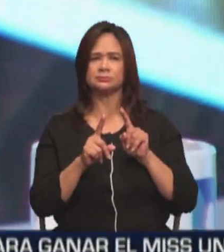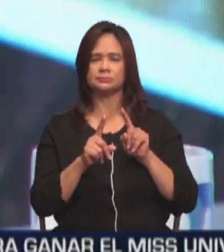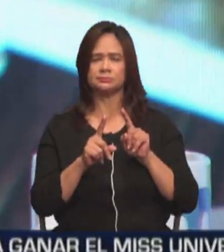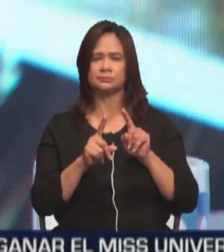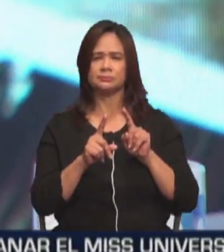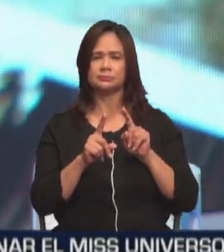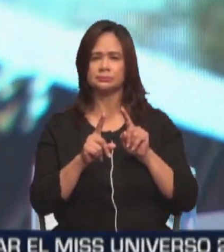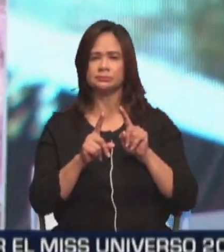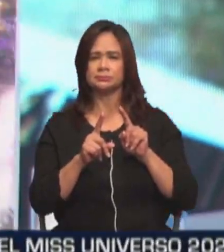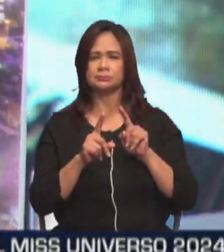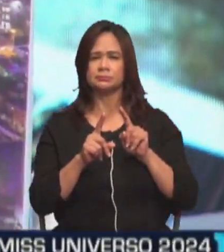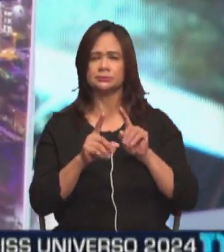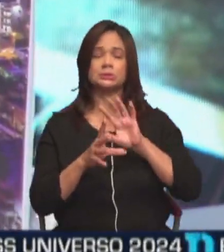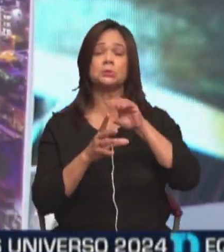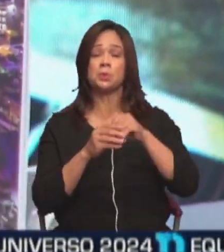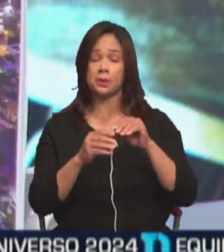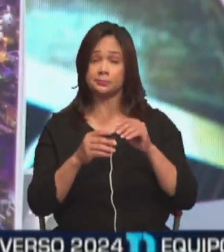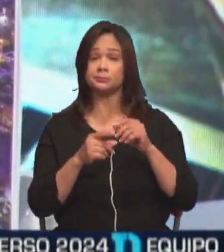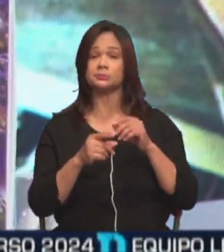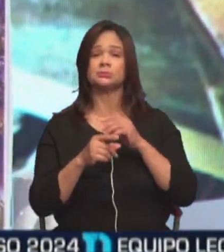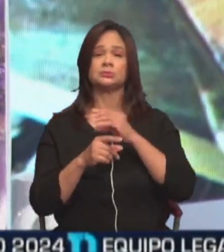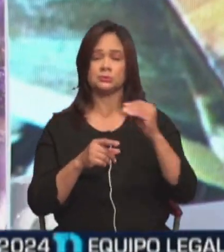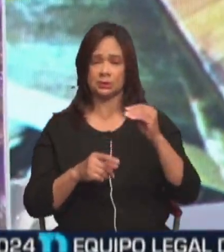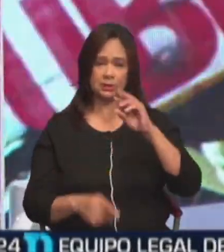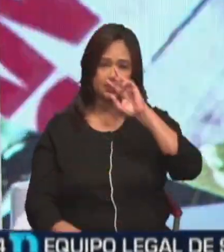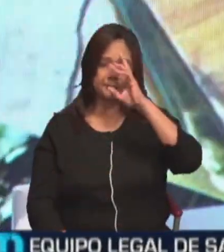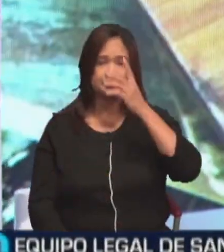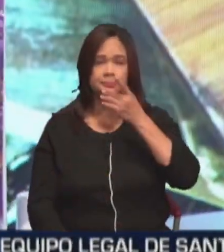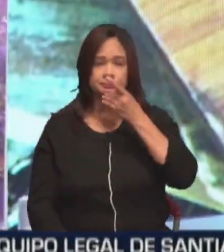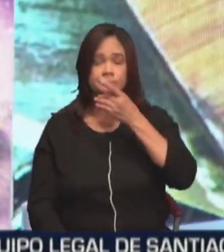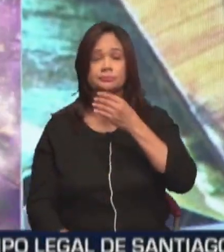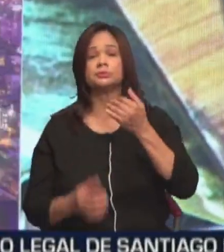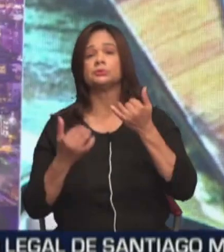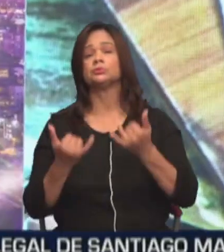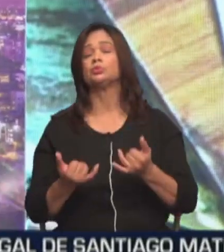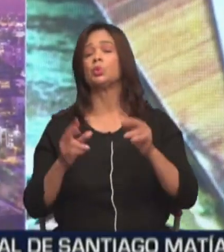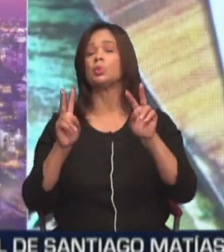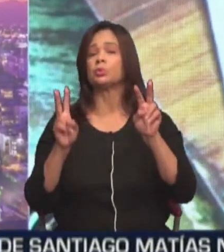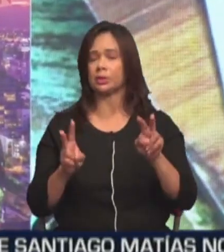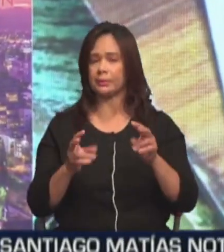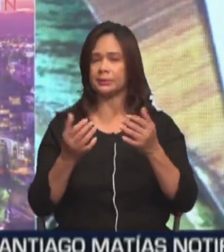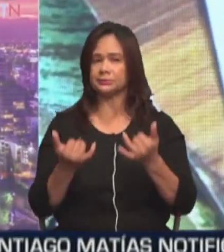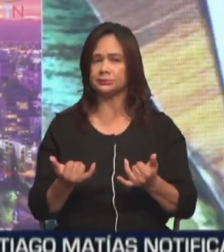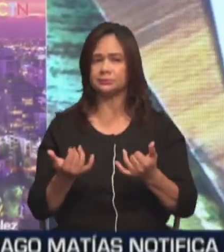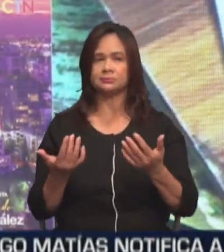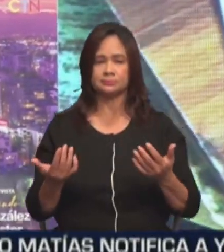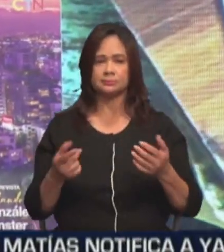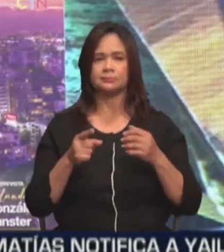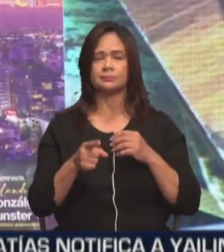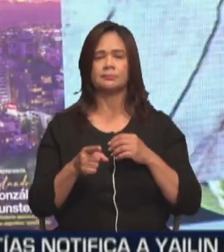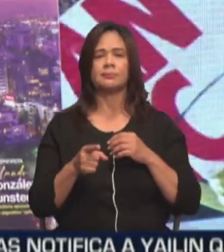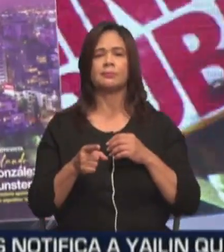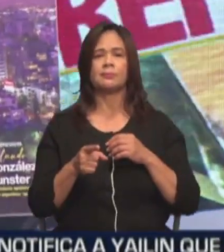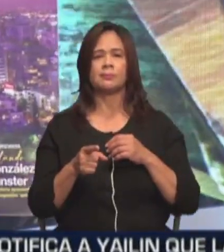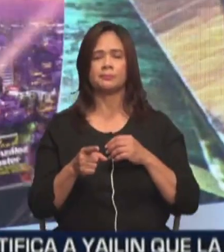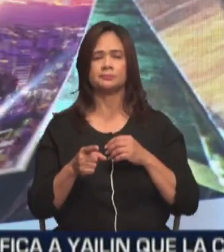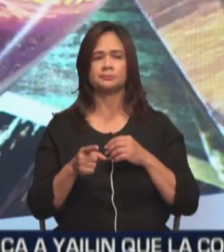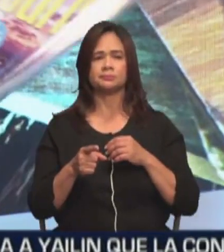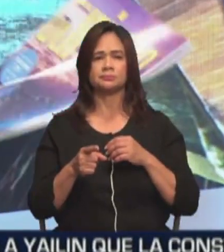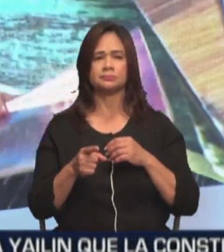entre otras cosas, es parte de la historia de nuestro país. Y un tema del momento. Claro. Ahora mismo estamos en un tema